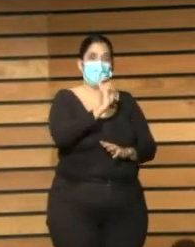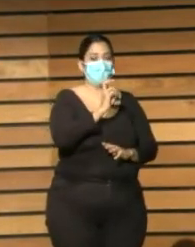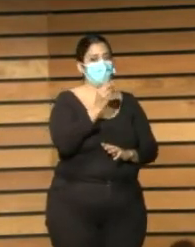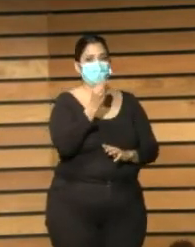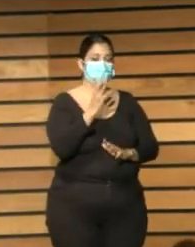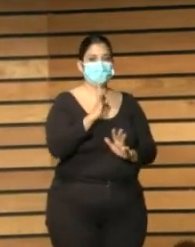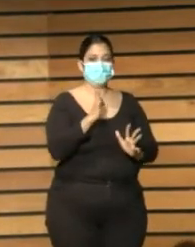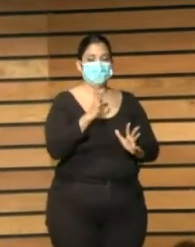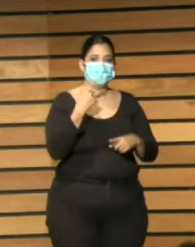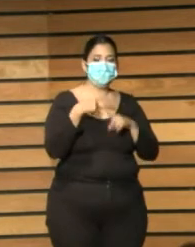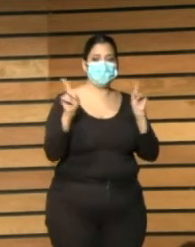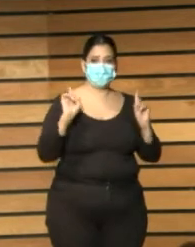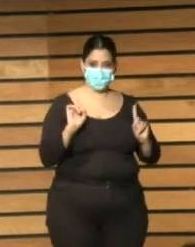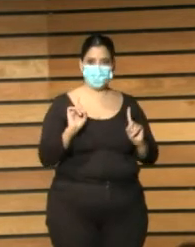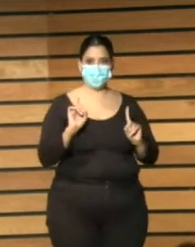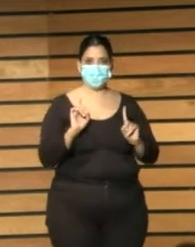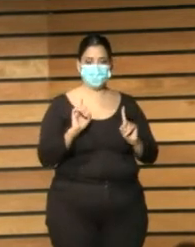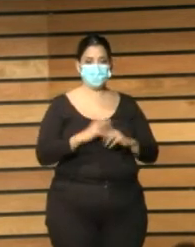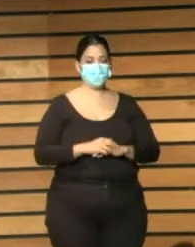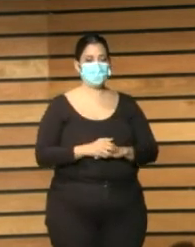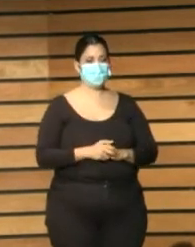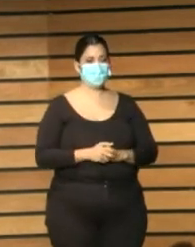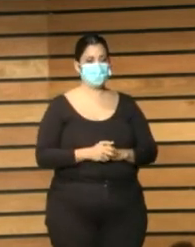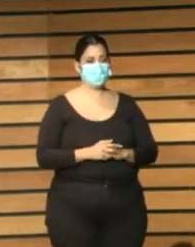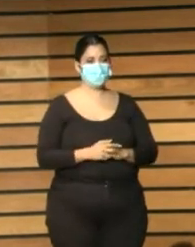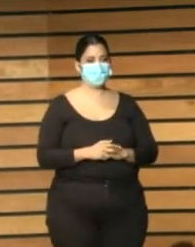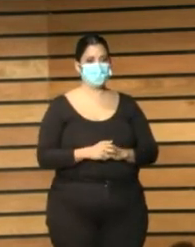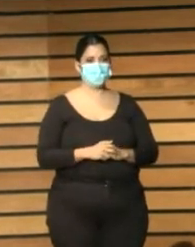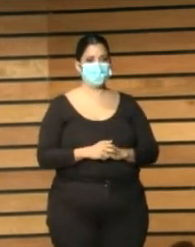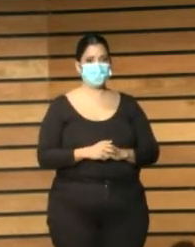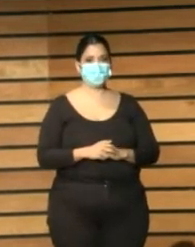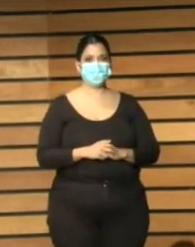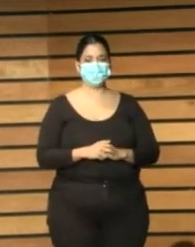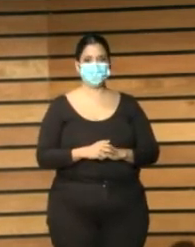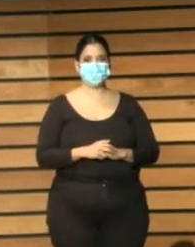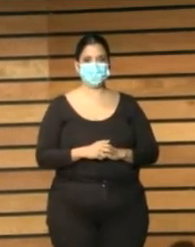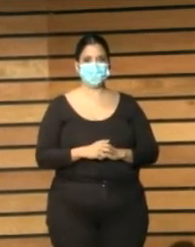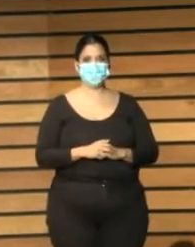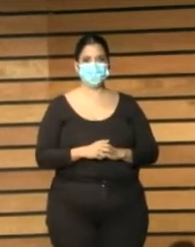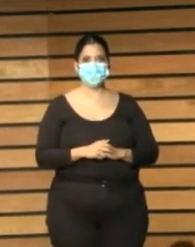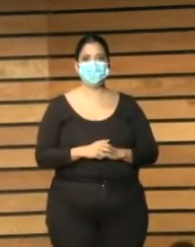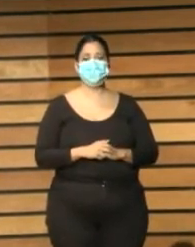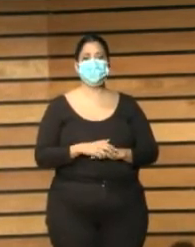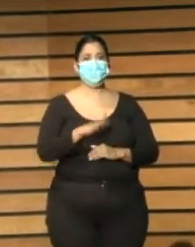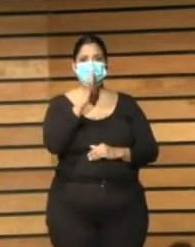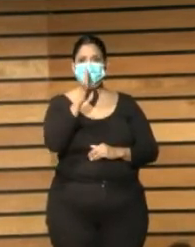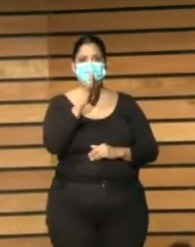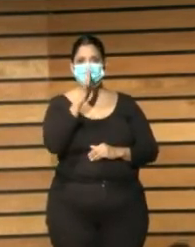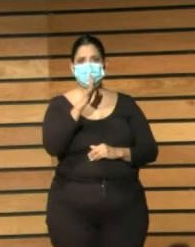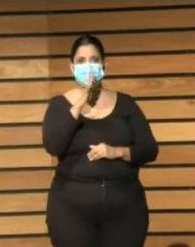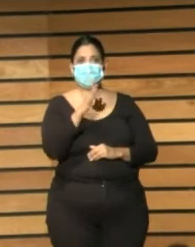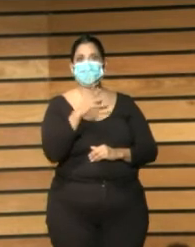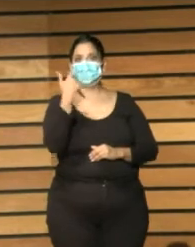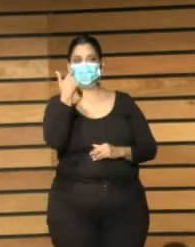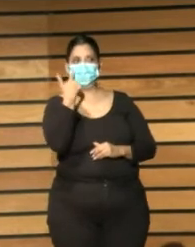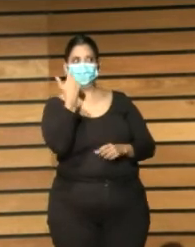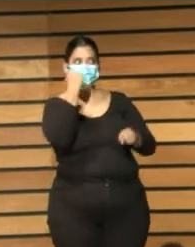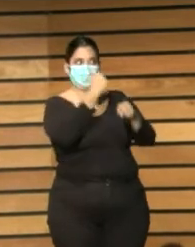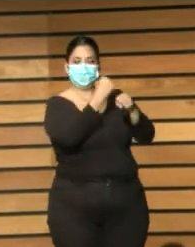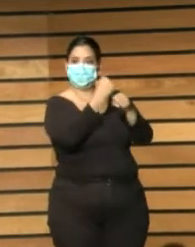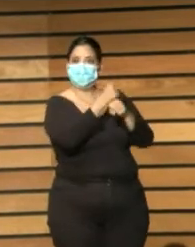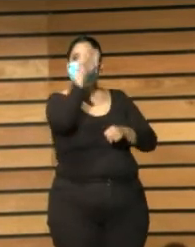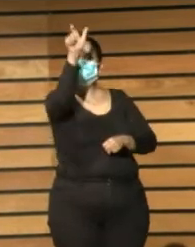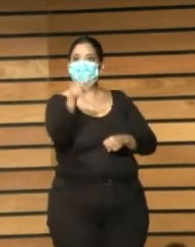verdad que en la gran mayoría de las ocasiones va ligado a una precarización del empleo de esas empresas que contratan a